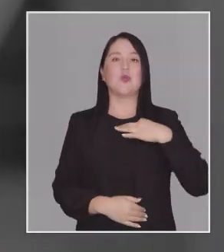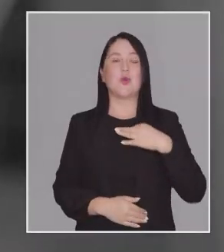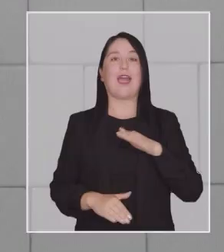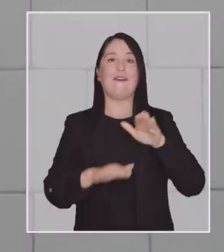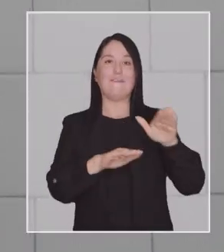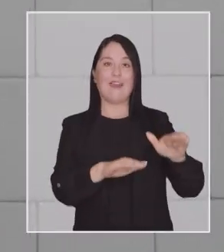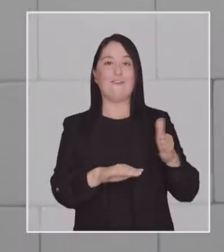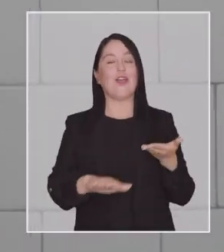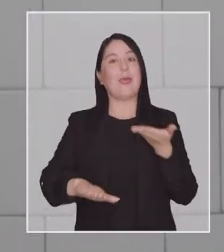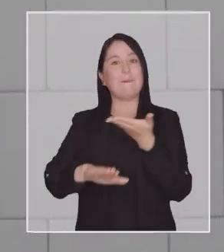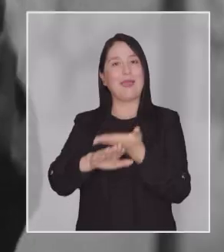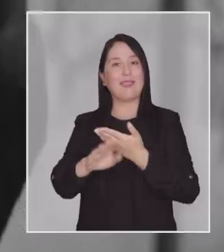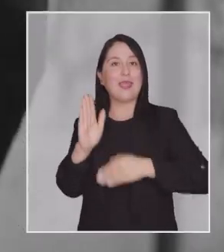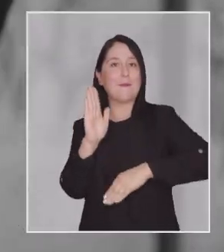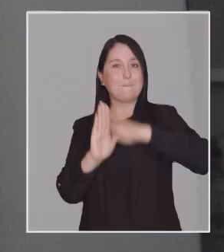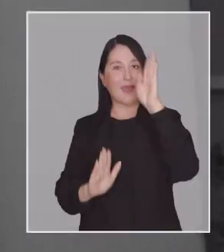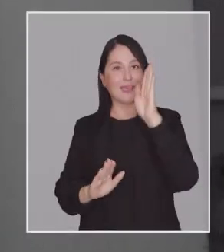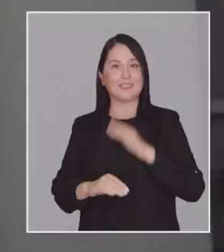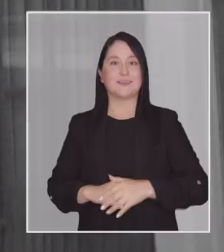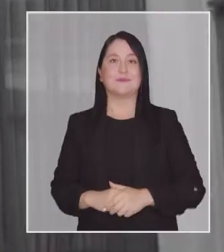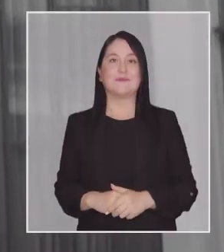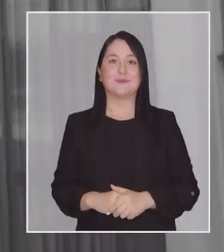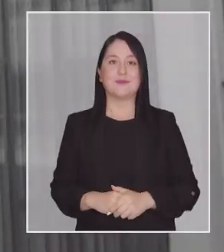Ciudadanos a favor de exigir más.